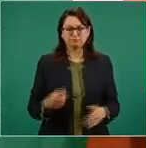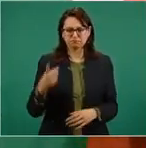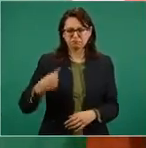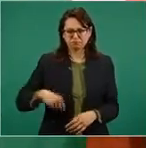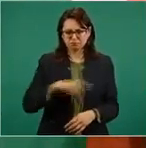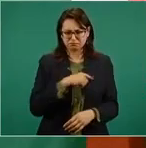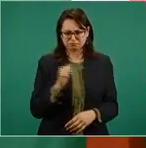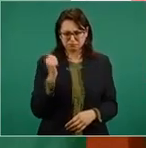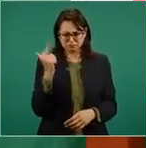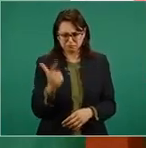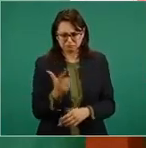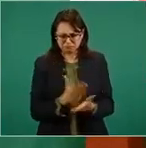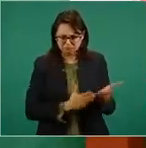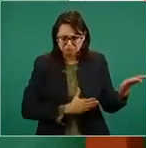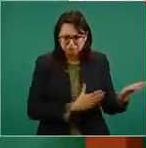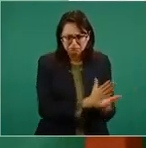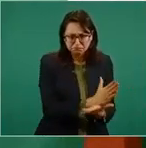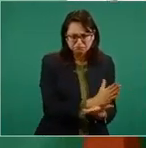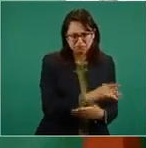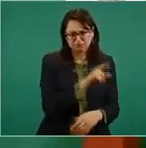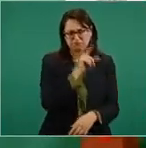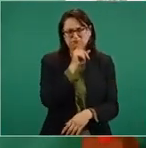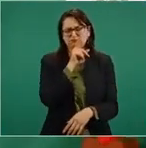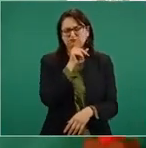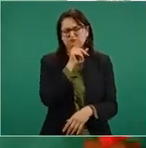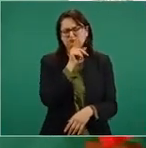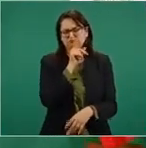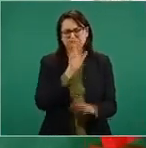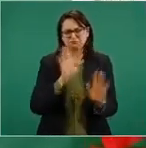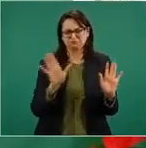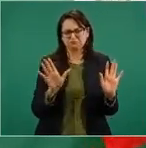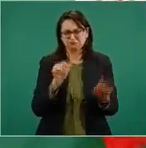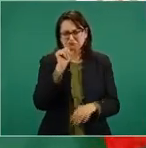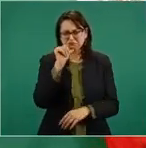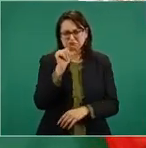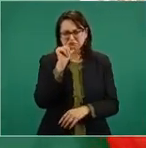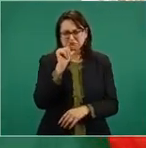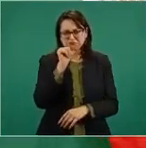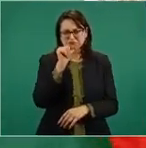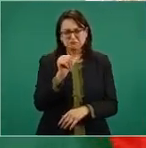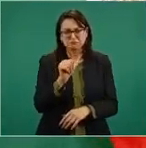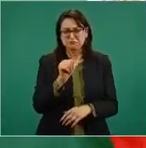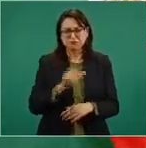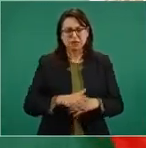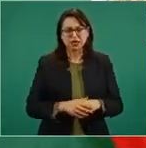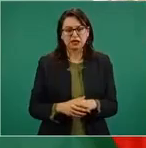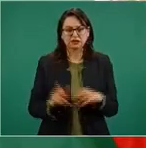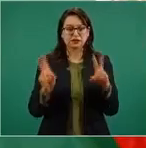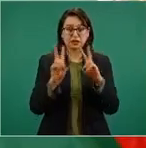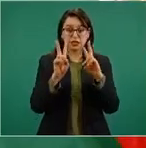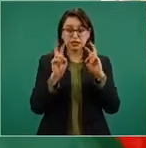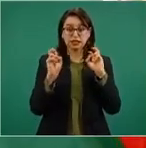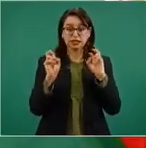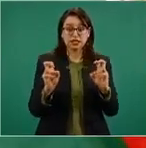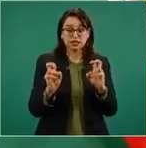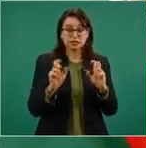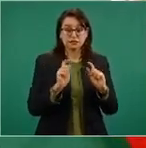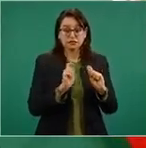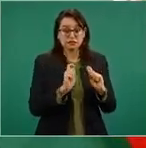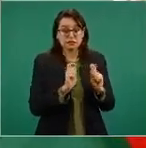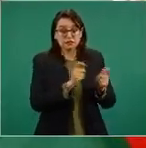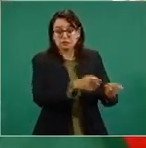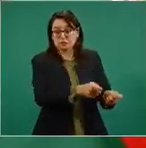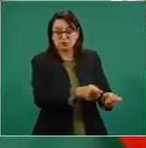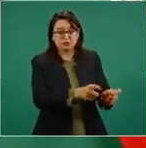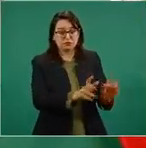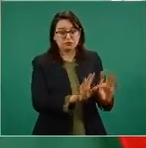en estos asuntos que corresponden resolver,